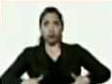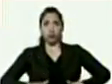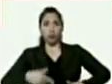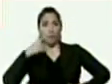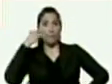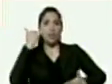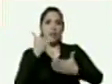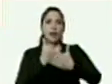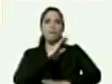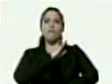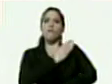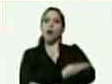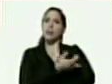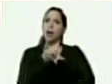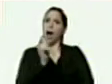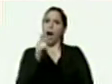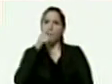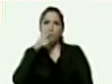fuerza que hay en el pueblo